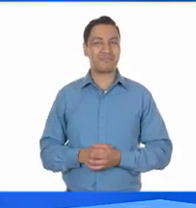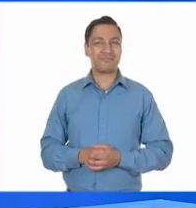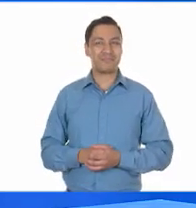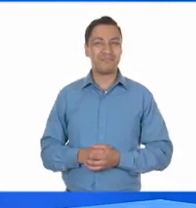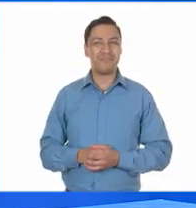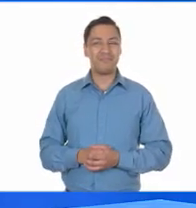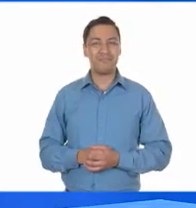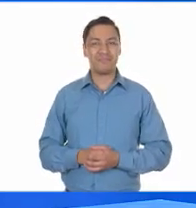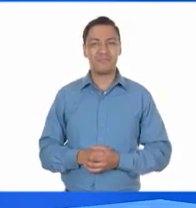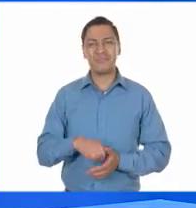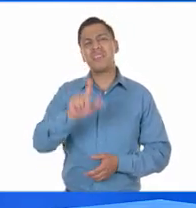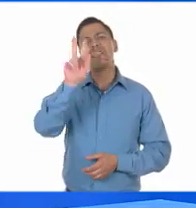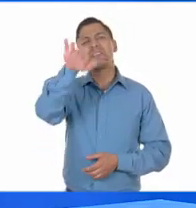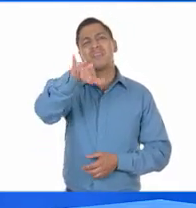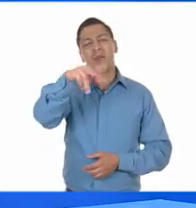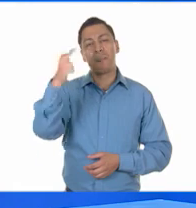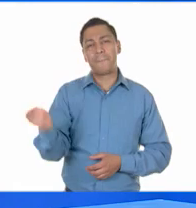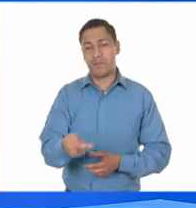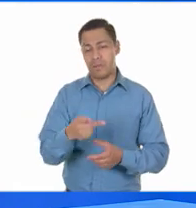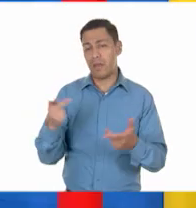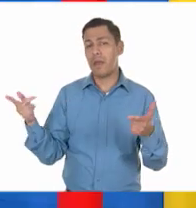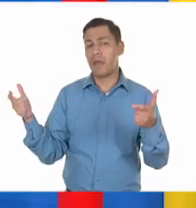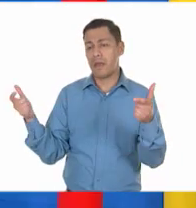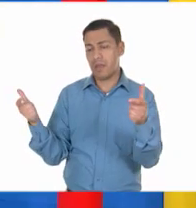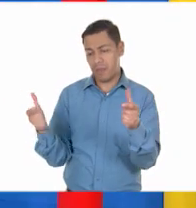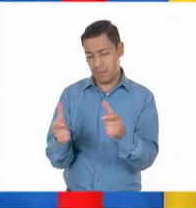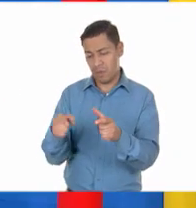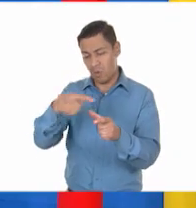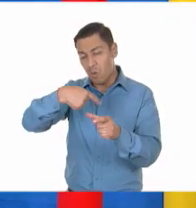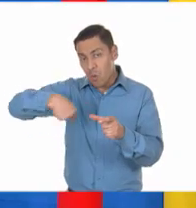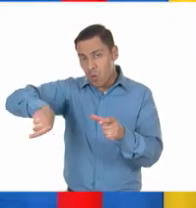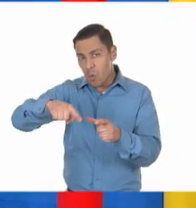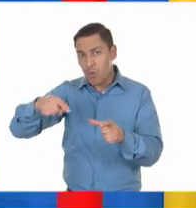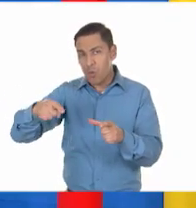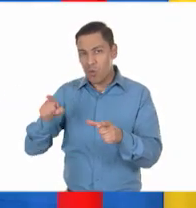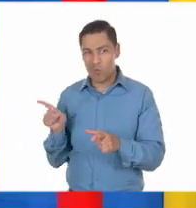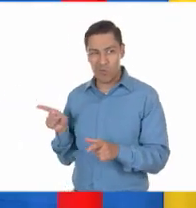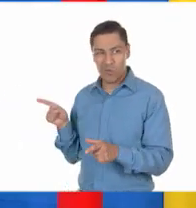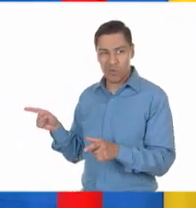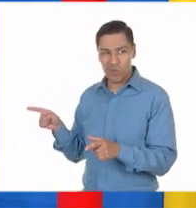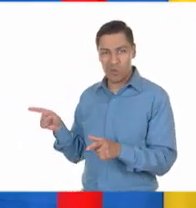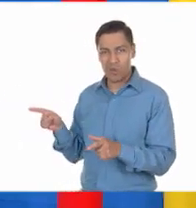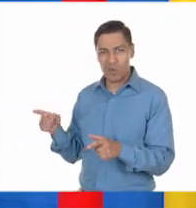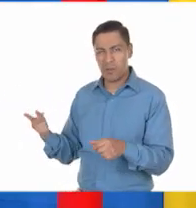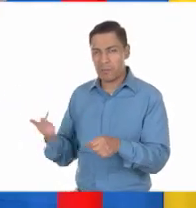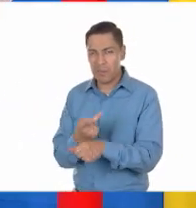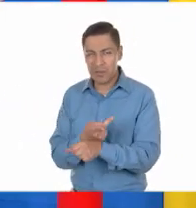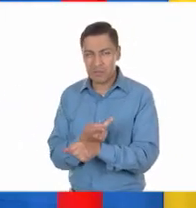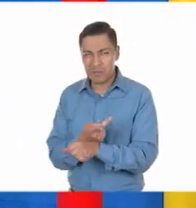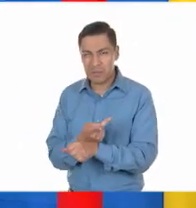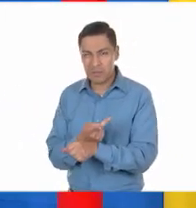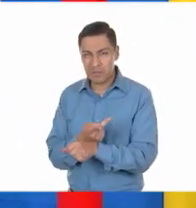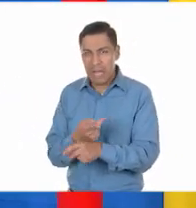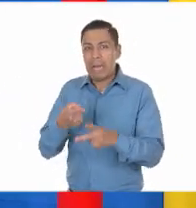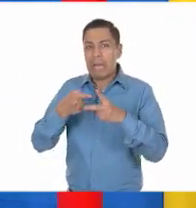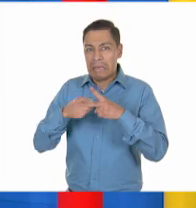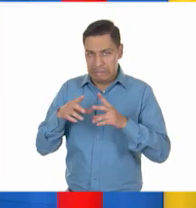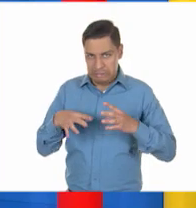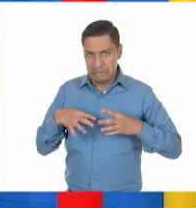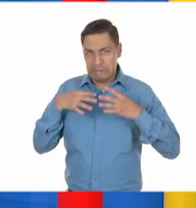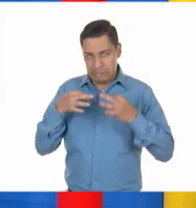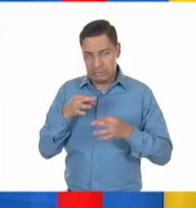¿y qué pasó con el Congreso Constituyente, entonces? Ah, pues el Congreso estuvo en funciones desde el 1 de diciembre de